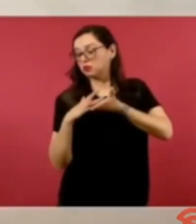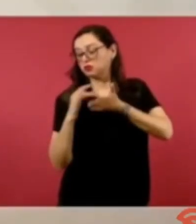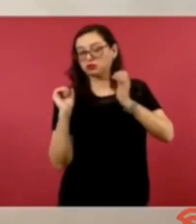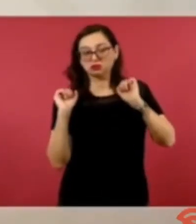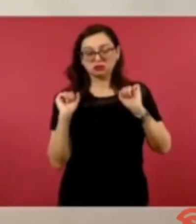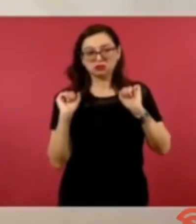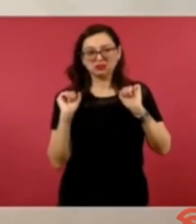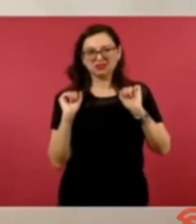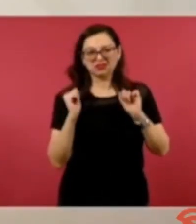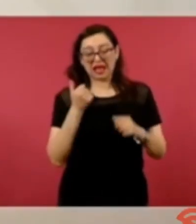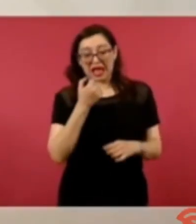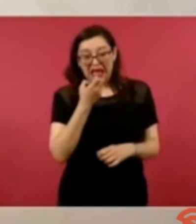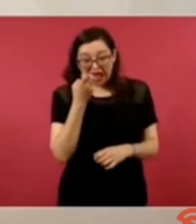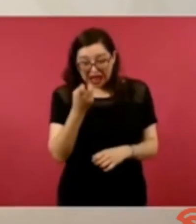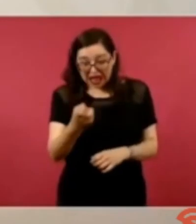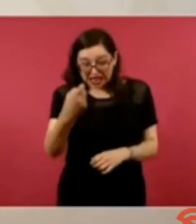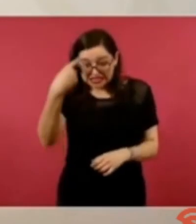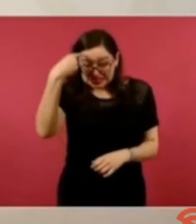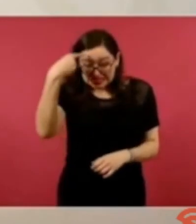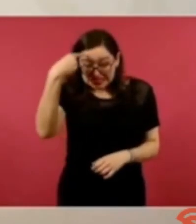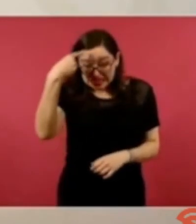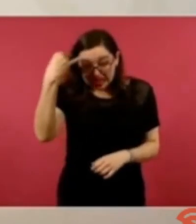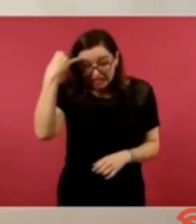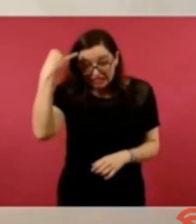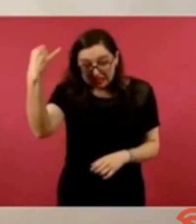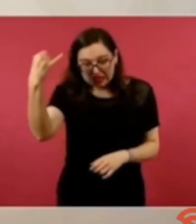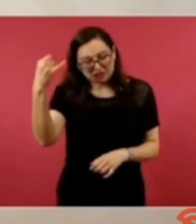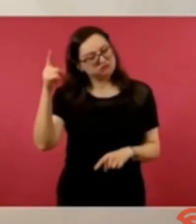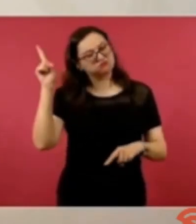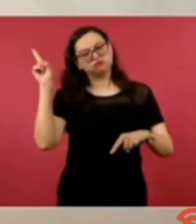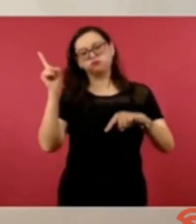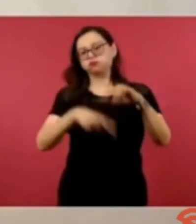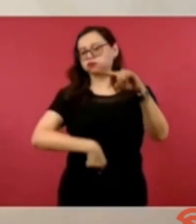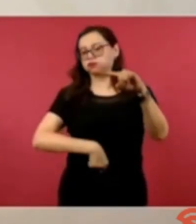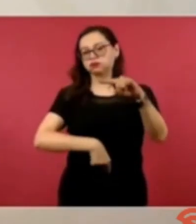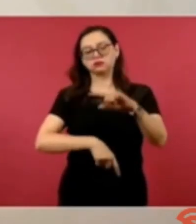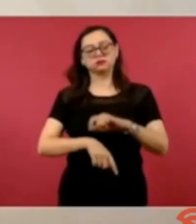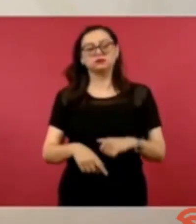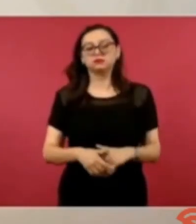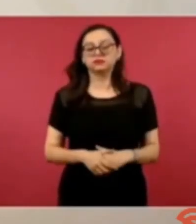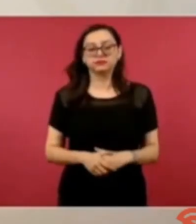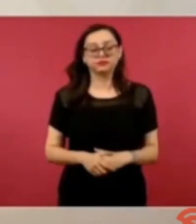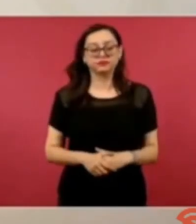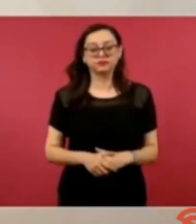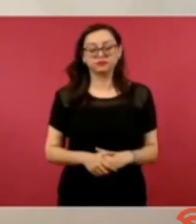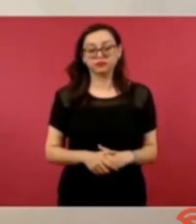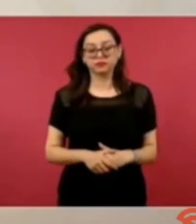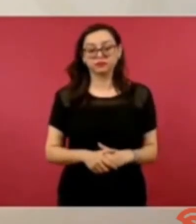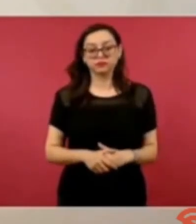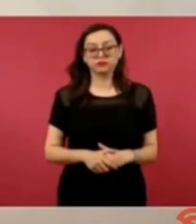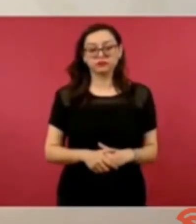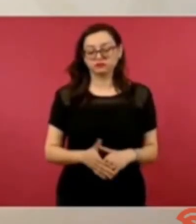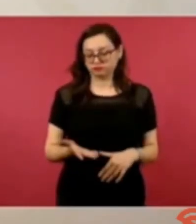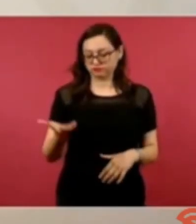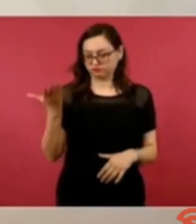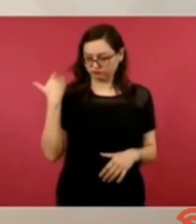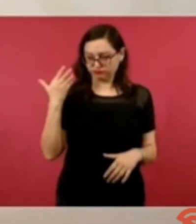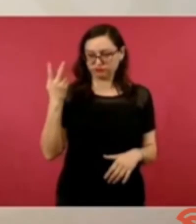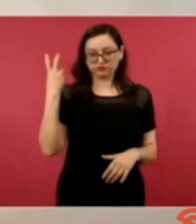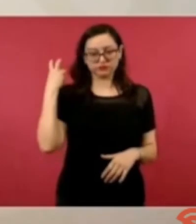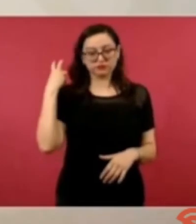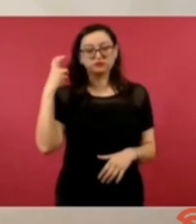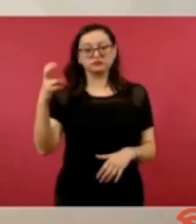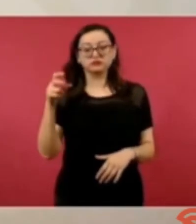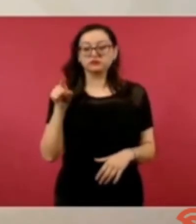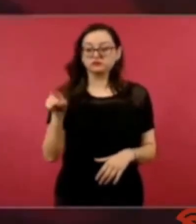entonces eso tiene que cambiar yo hablaba con porque platicamos estas giras con